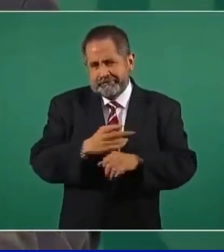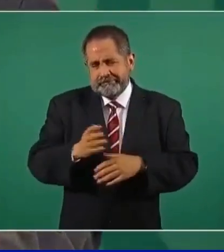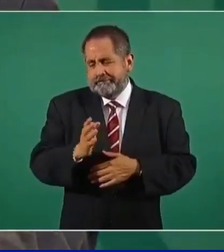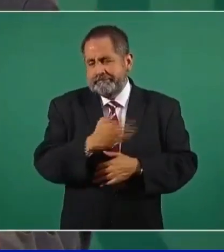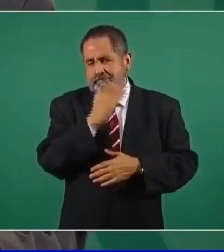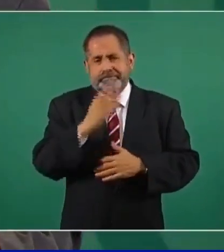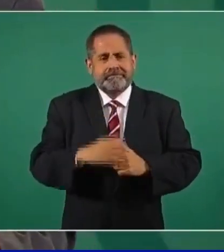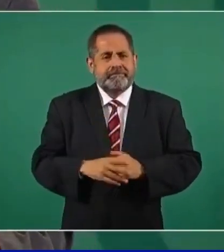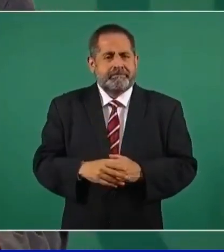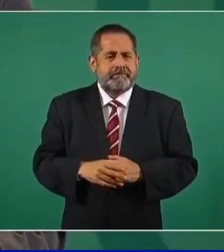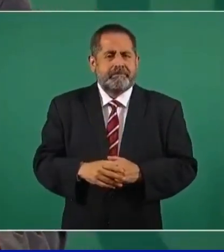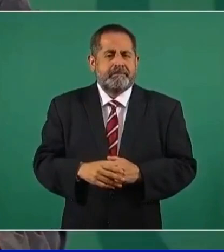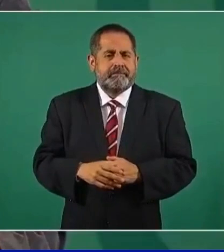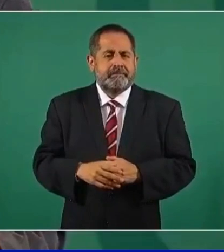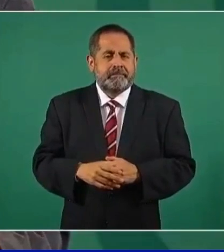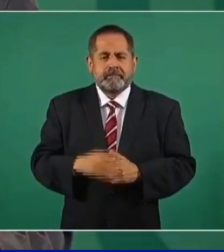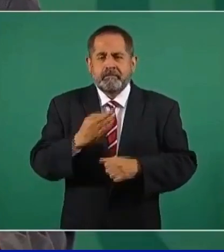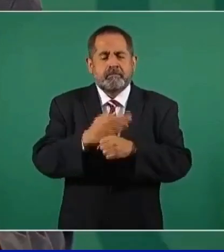importante.